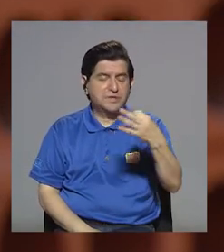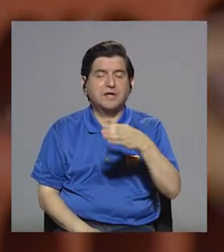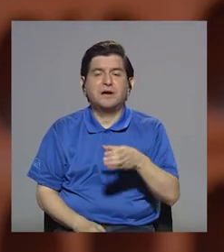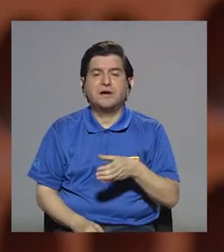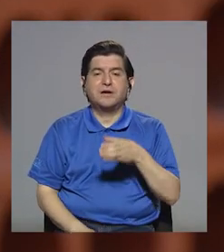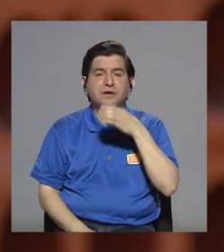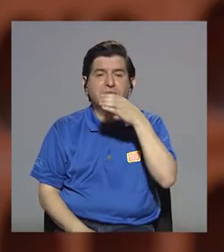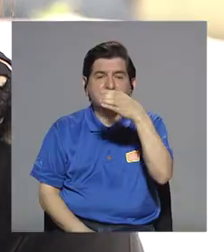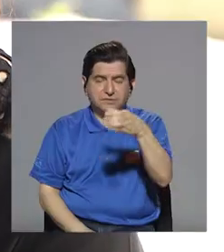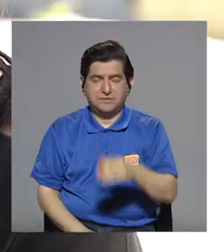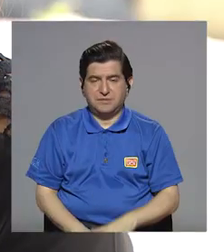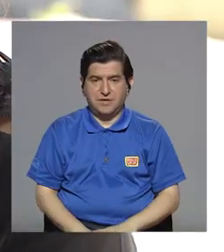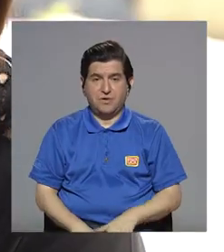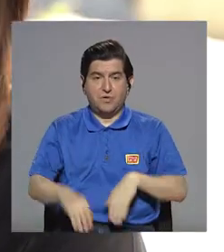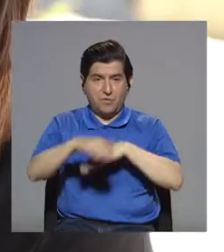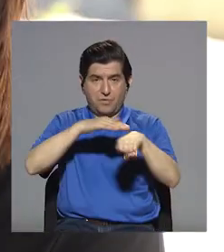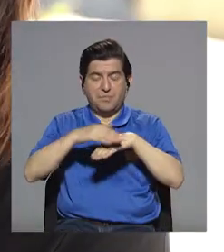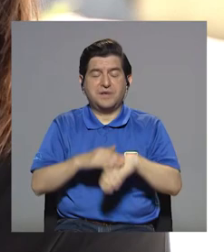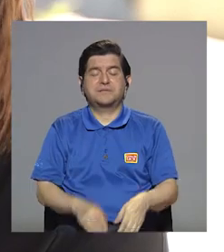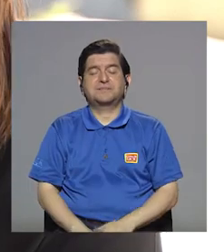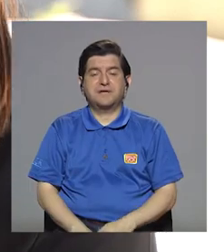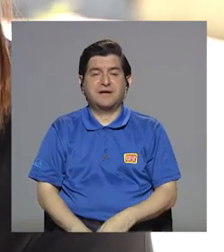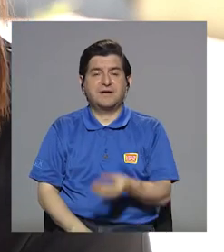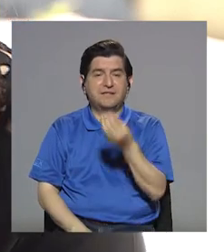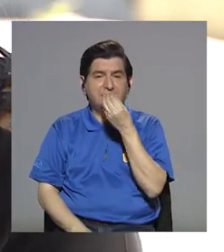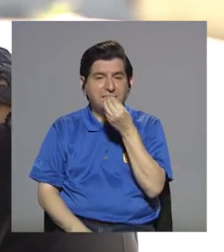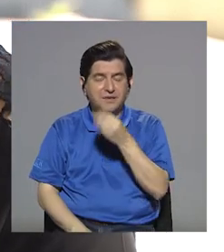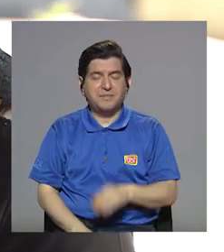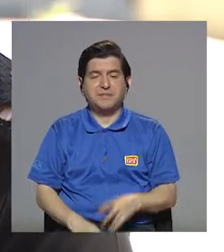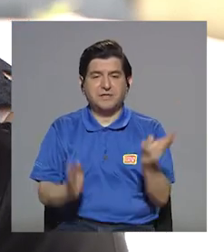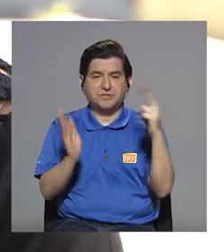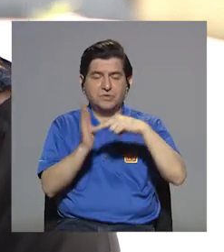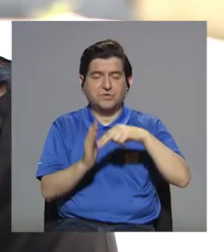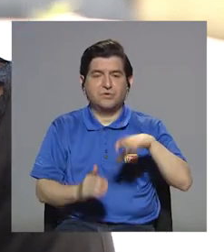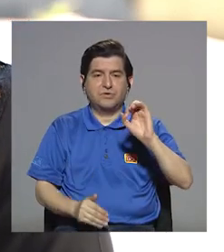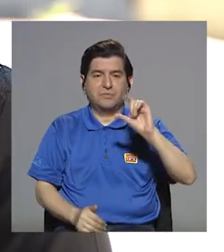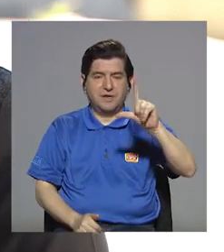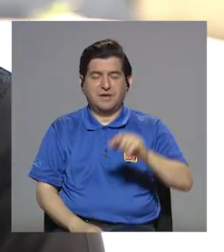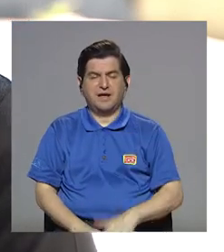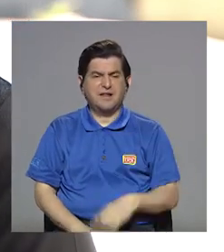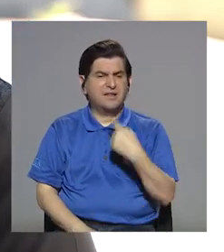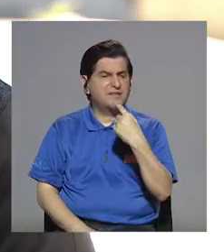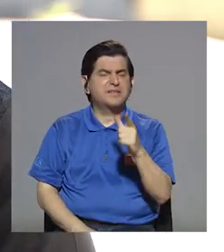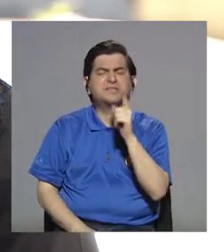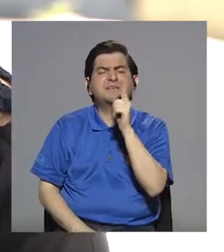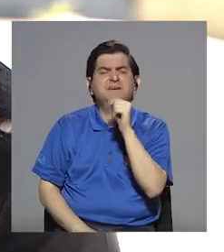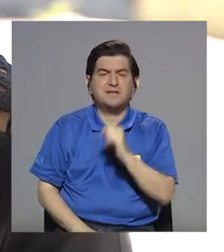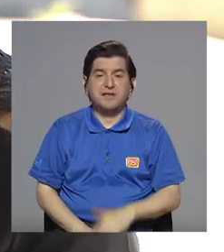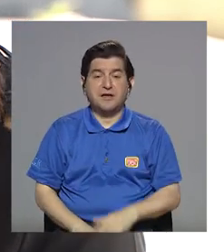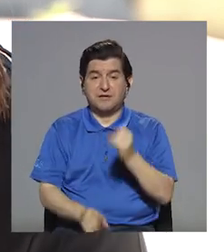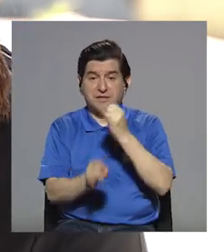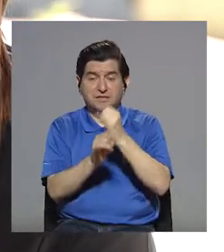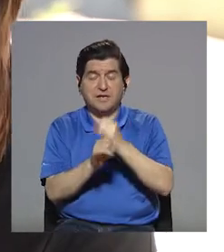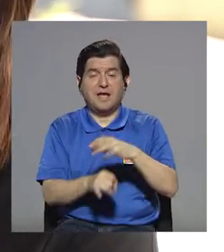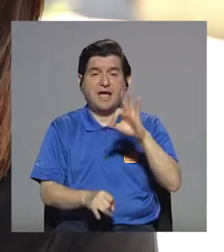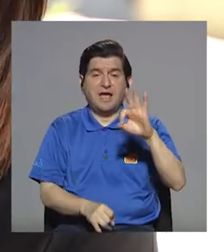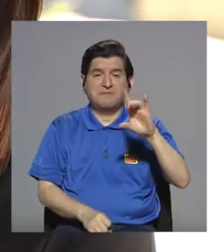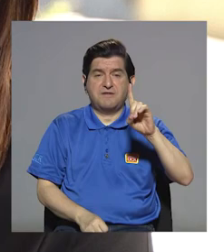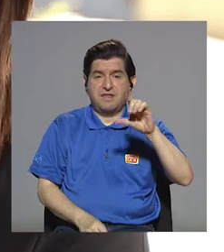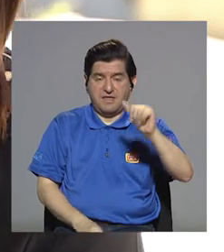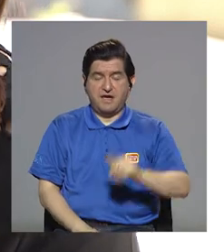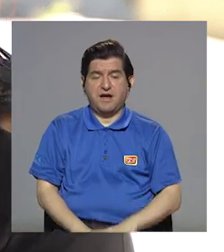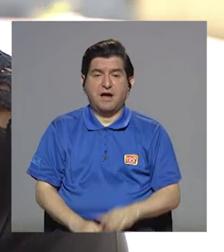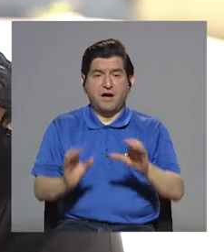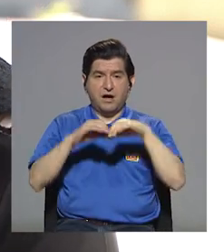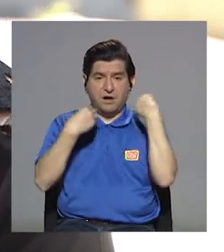diario recomendado. ¿Con base a qué? A esa dieta de 2,000 calorías. ¿Quién dice cuánto es el porcentaje diario? Bueno, hay entidades como la FDA,